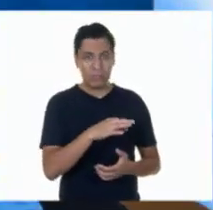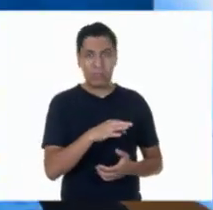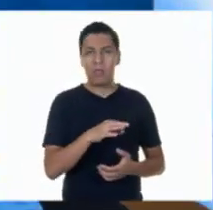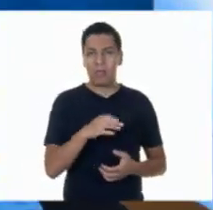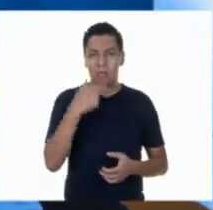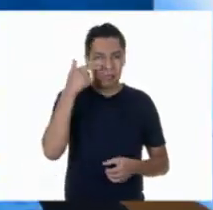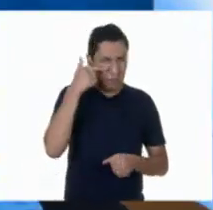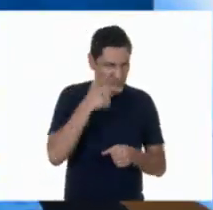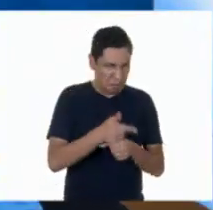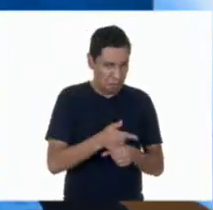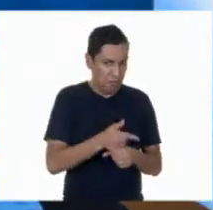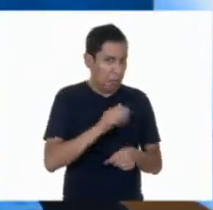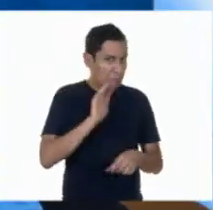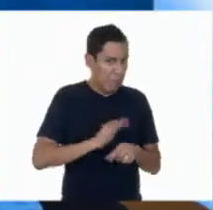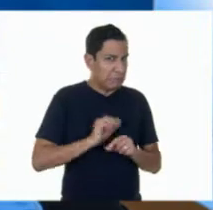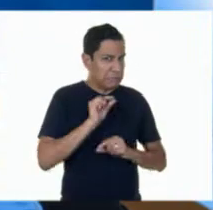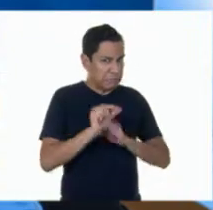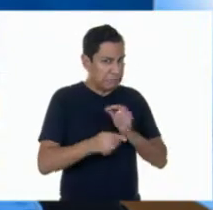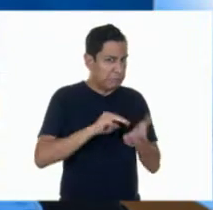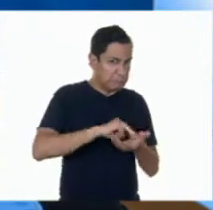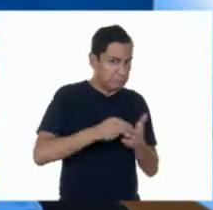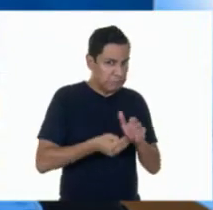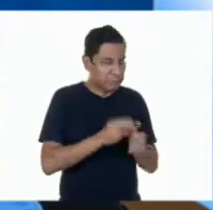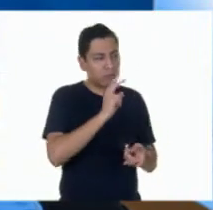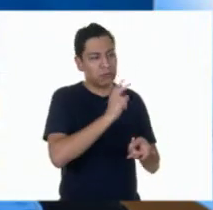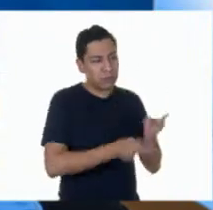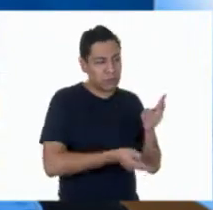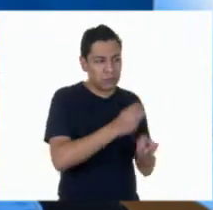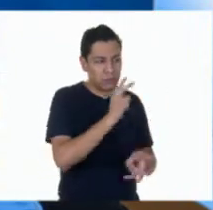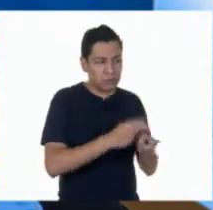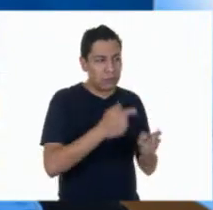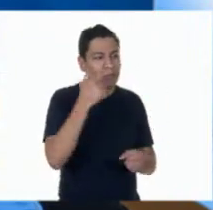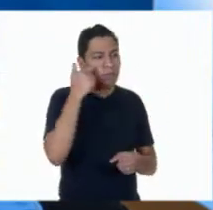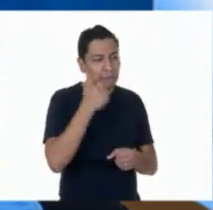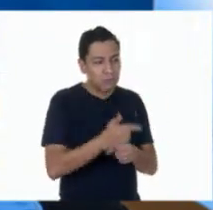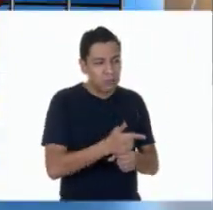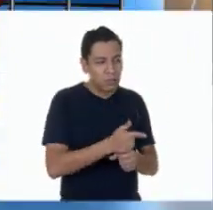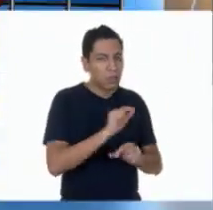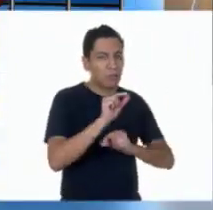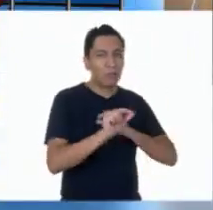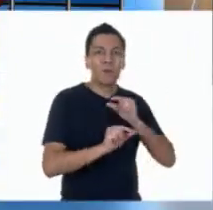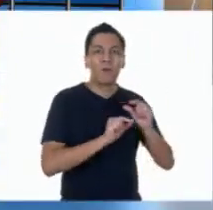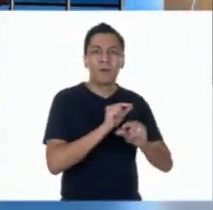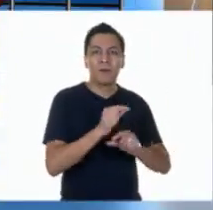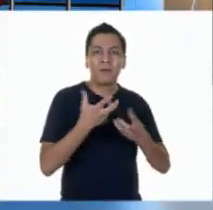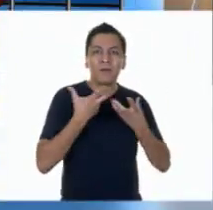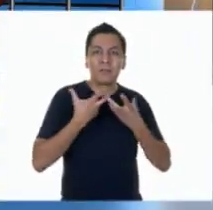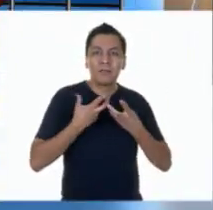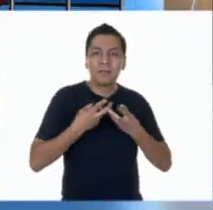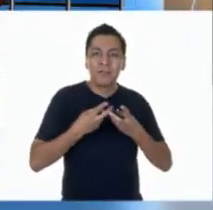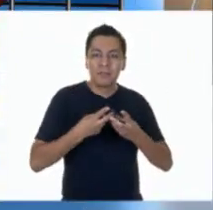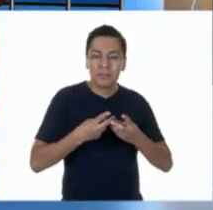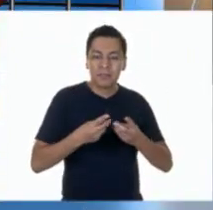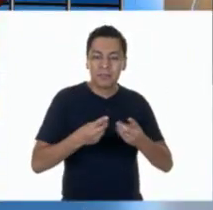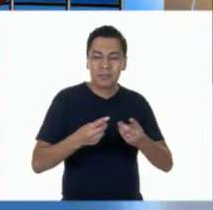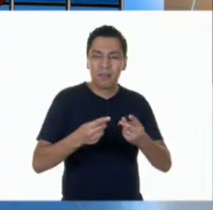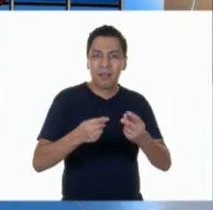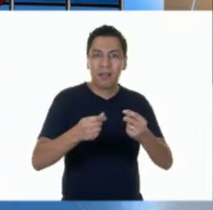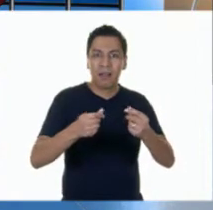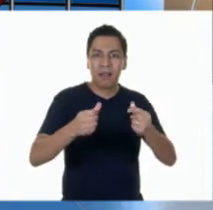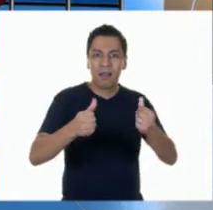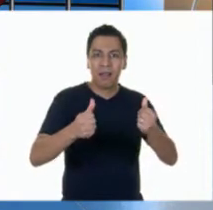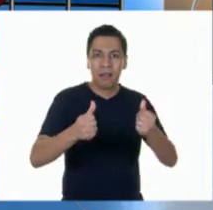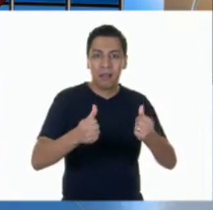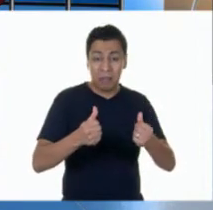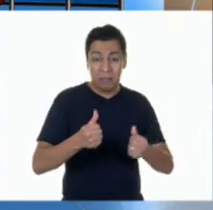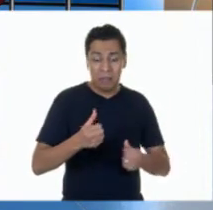converso un rato con ello y noto cómo su estado de ánimo va cambiando. Sería muy interesante escuchar algunas